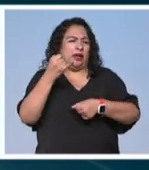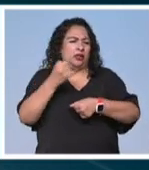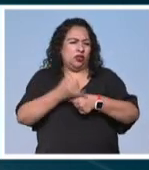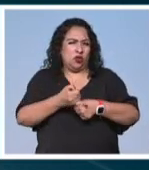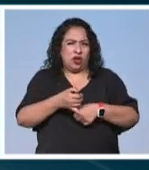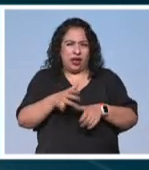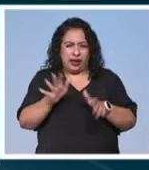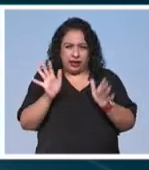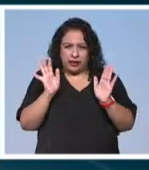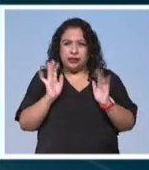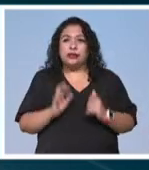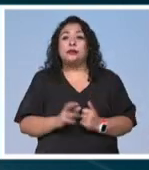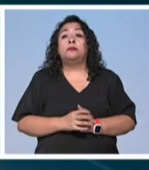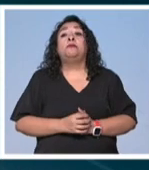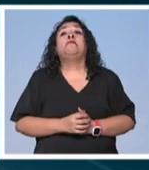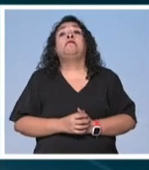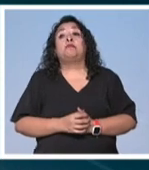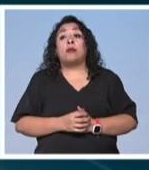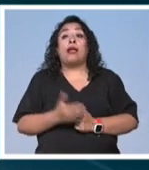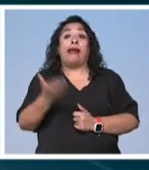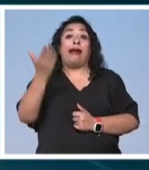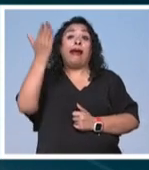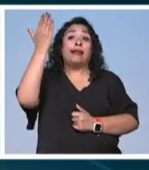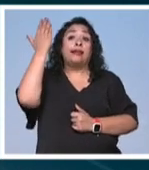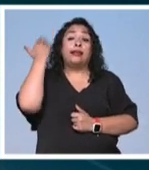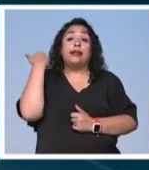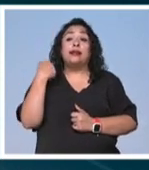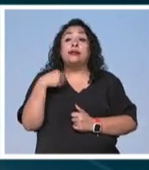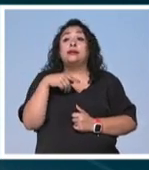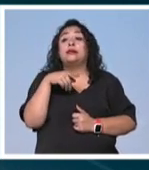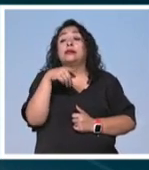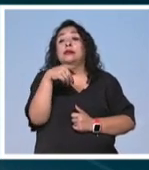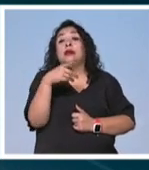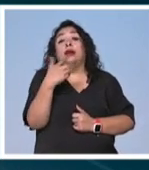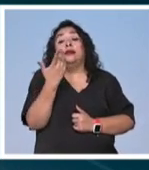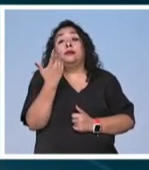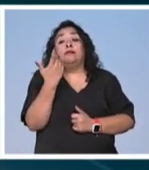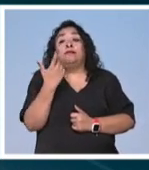que en aquella época eran muy